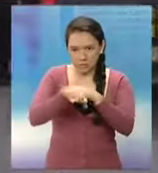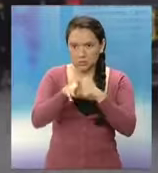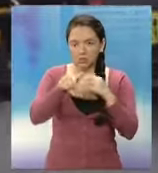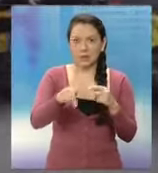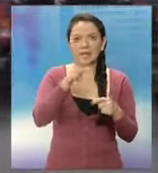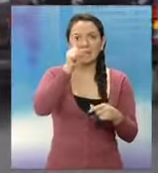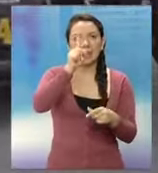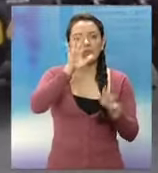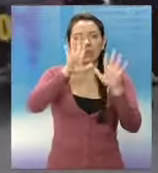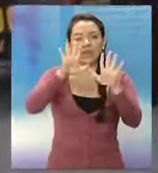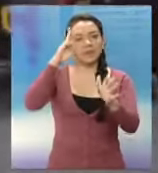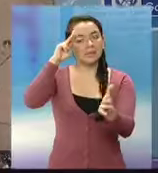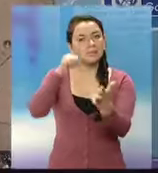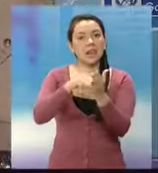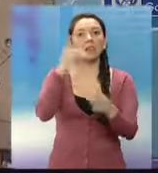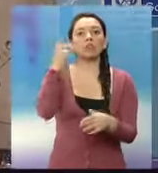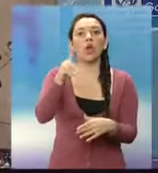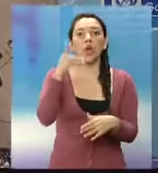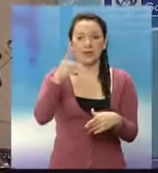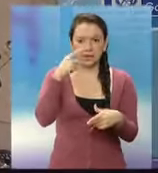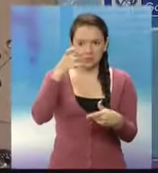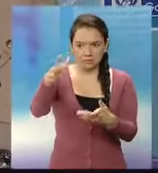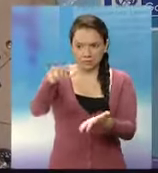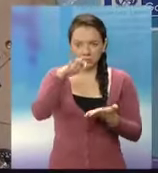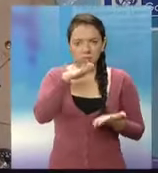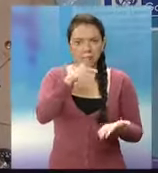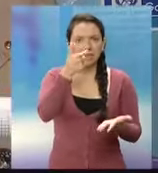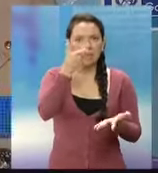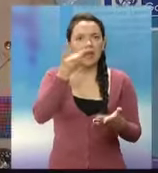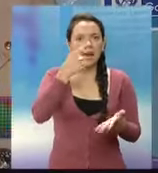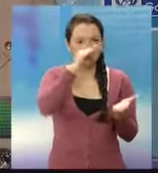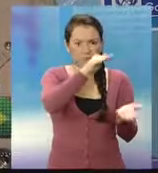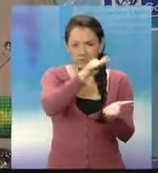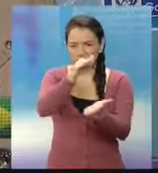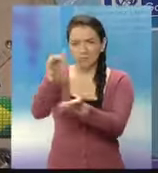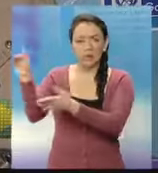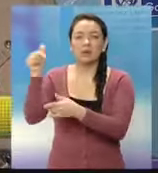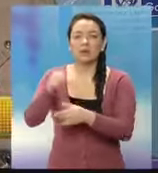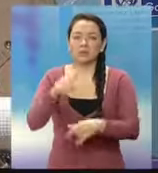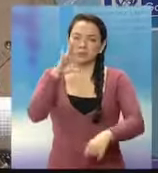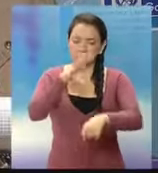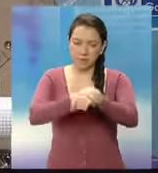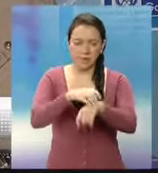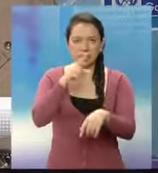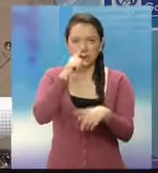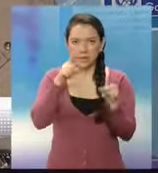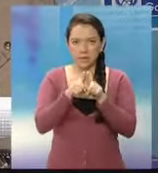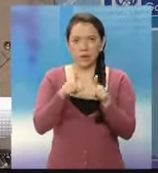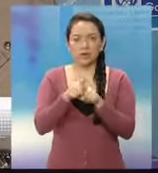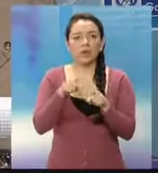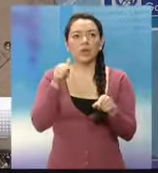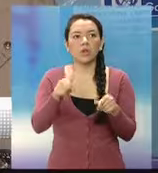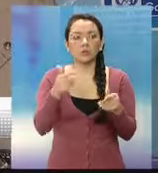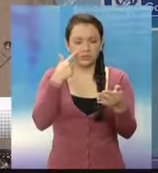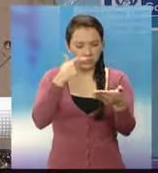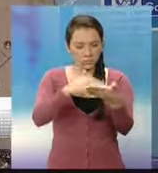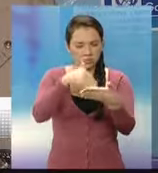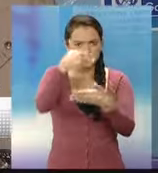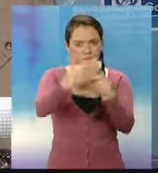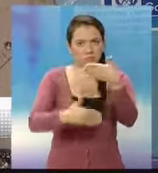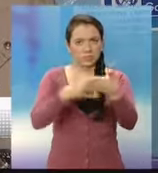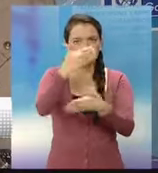110 mil dólares en efectivo. Pero lo más importante de todo eso es que cayeron unas libretas, libros de